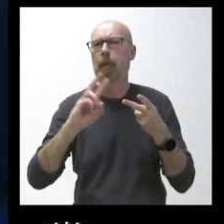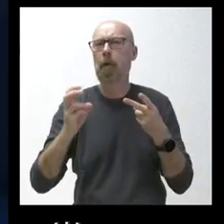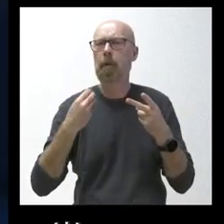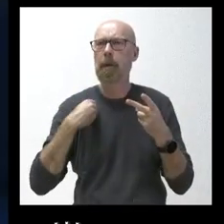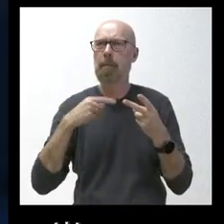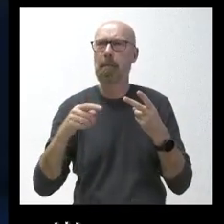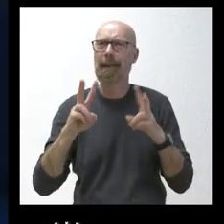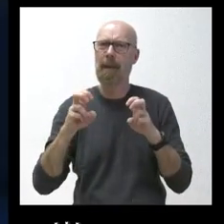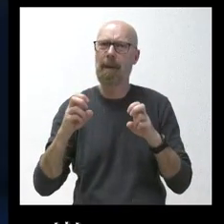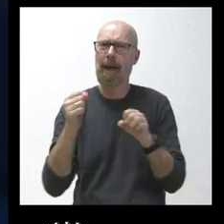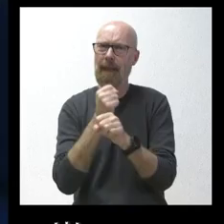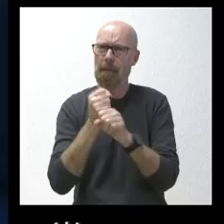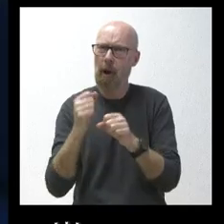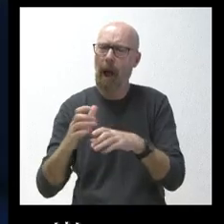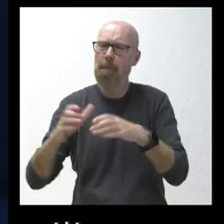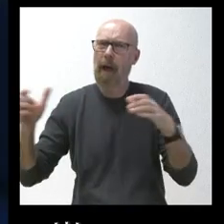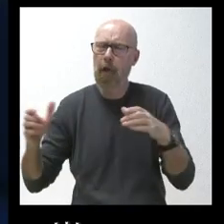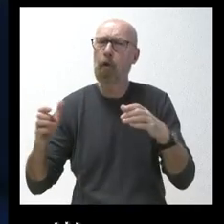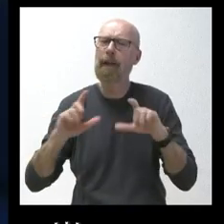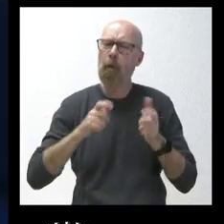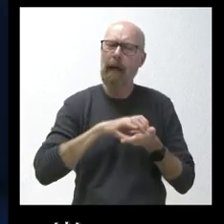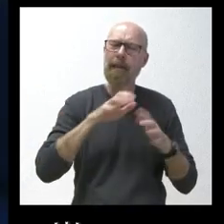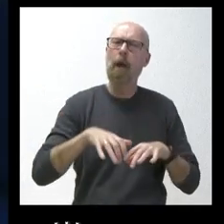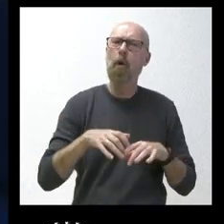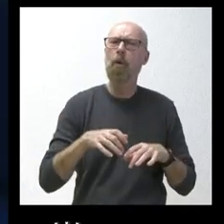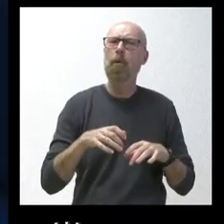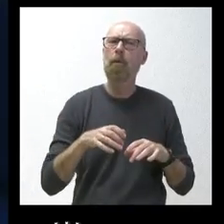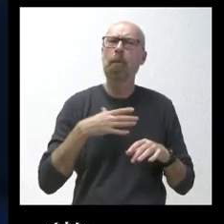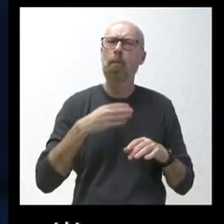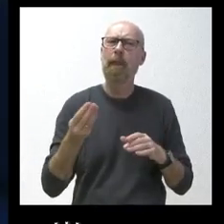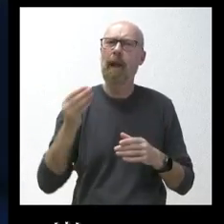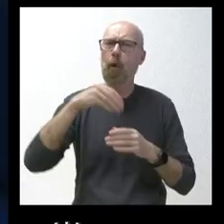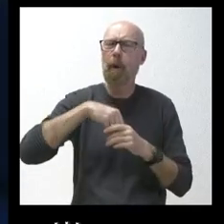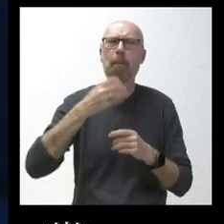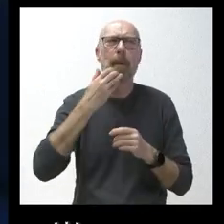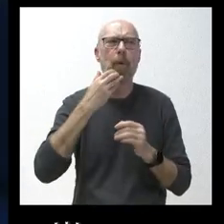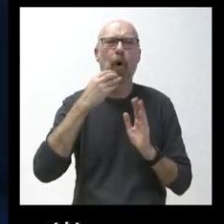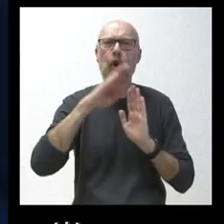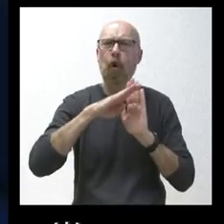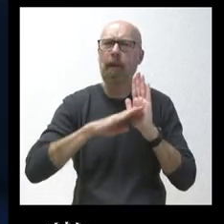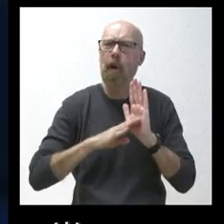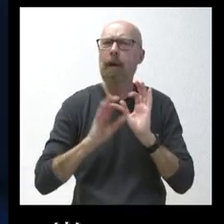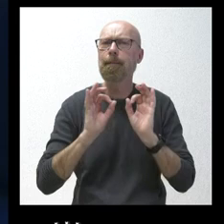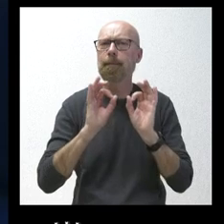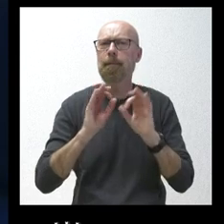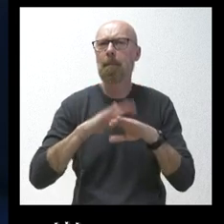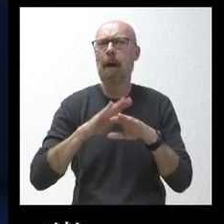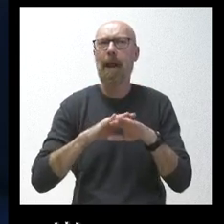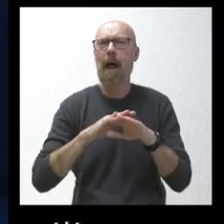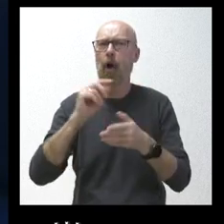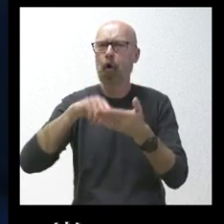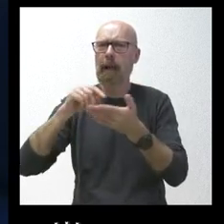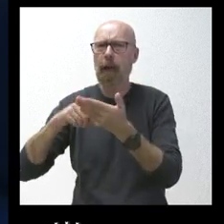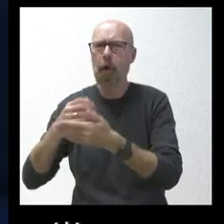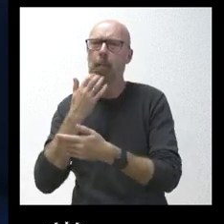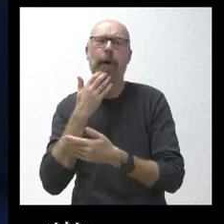creación de empleos, desde la Junta se van a incluir alguna condición o condiciones para la hora de la contratación, por